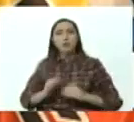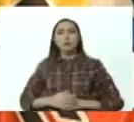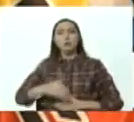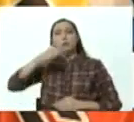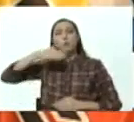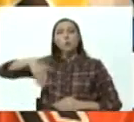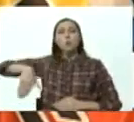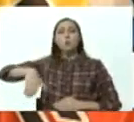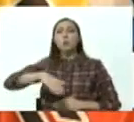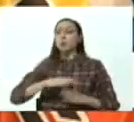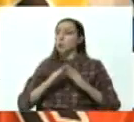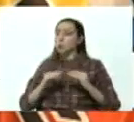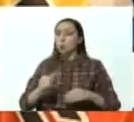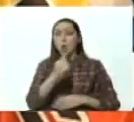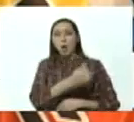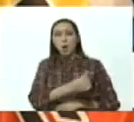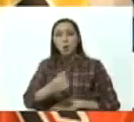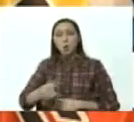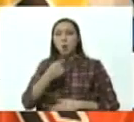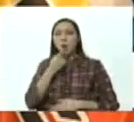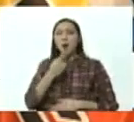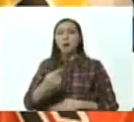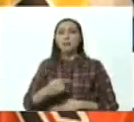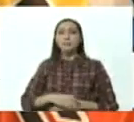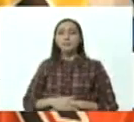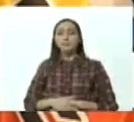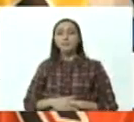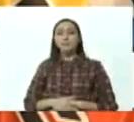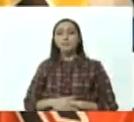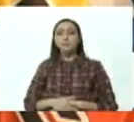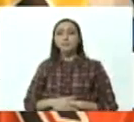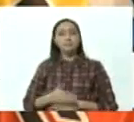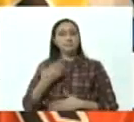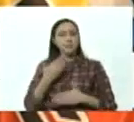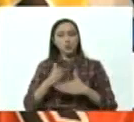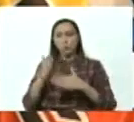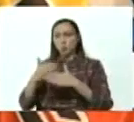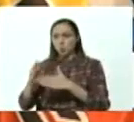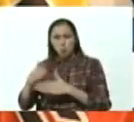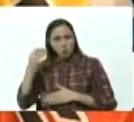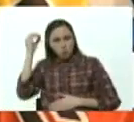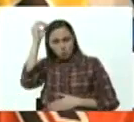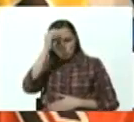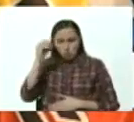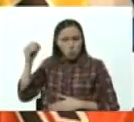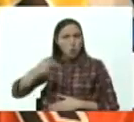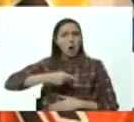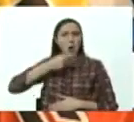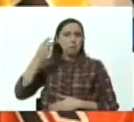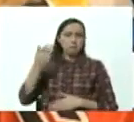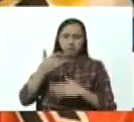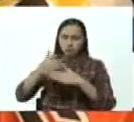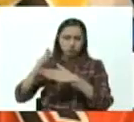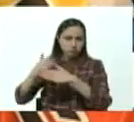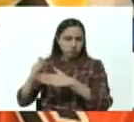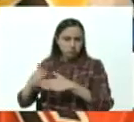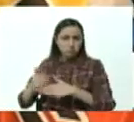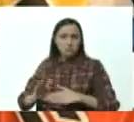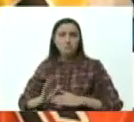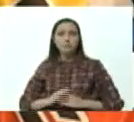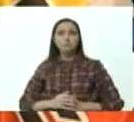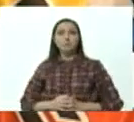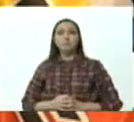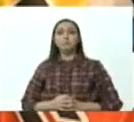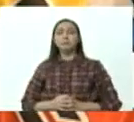todos cualquiera de ellos podrán decirle independientemente de su opinión política que